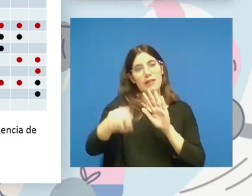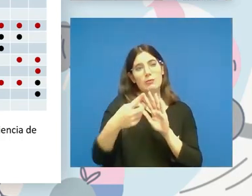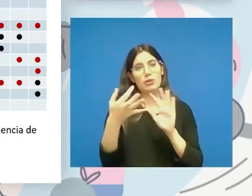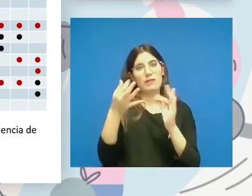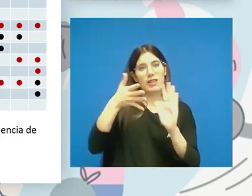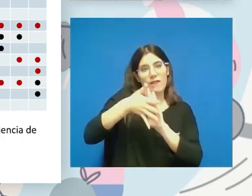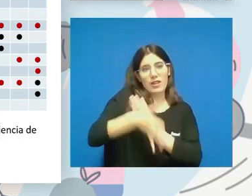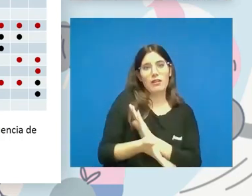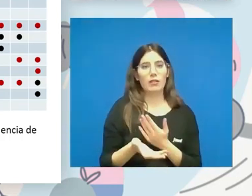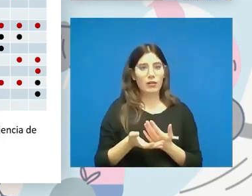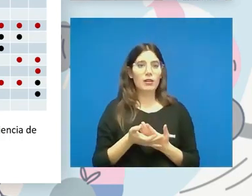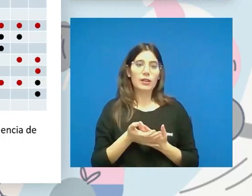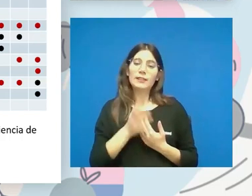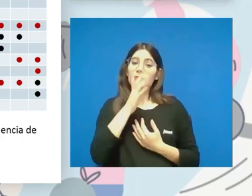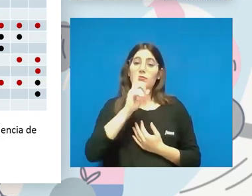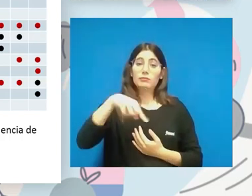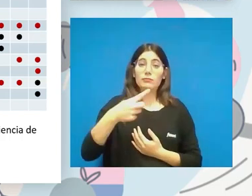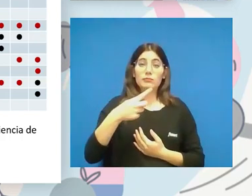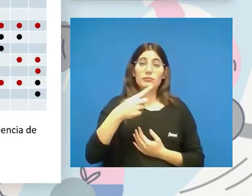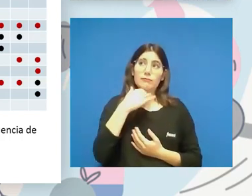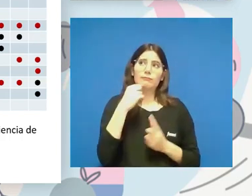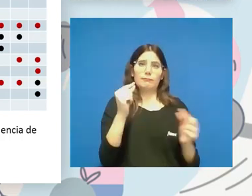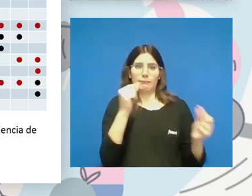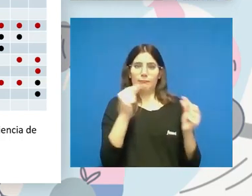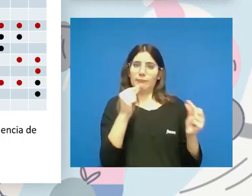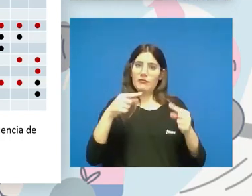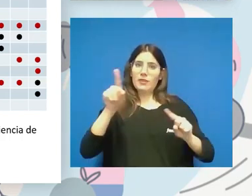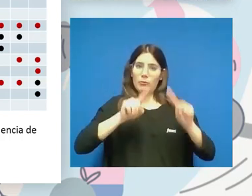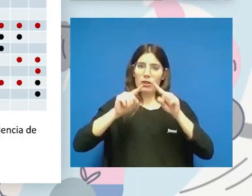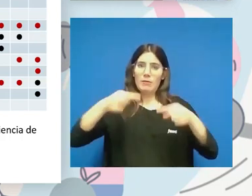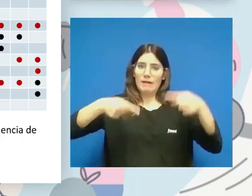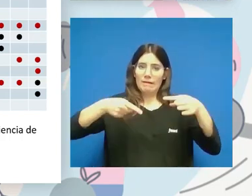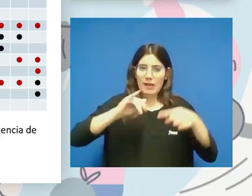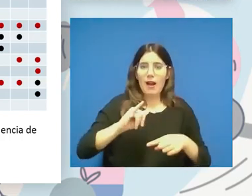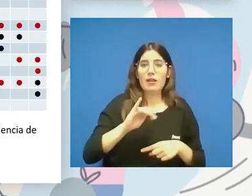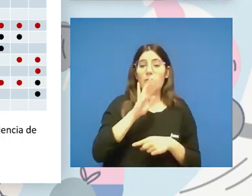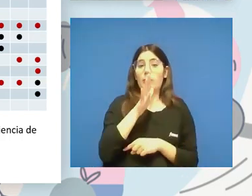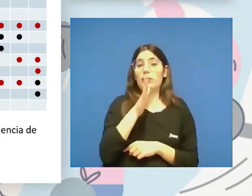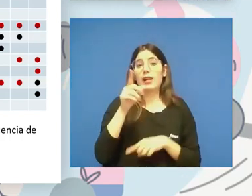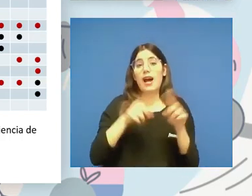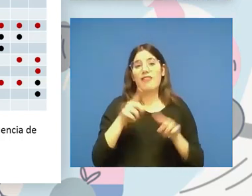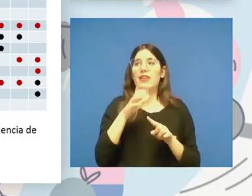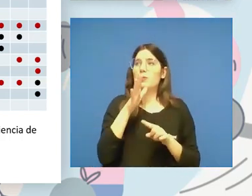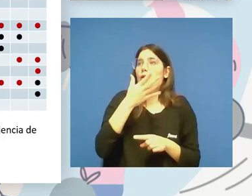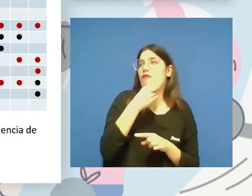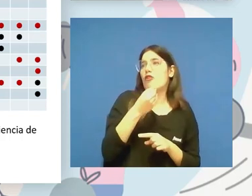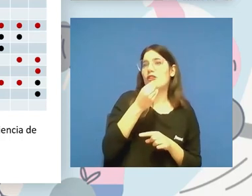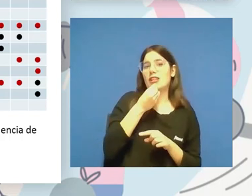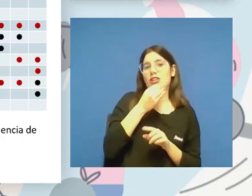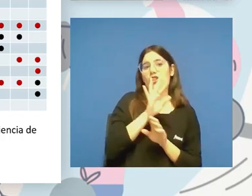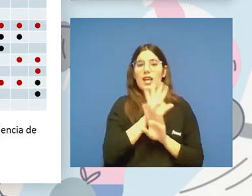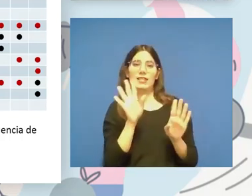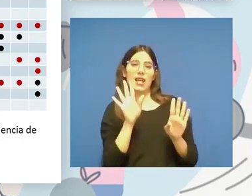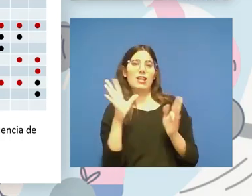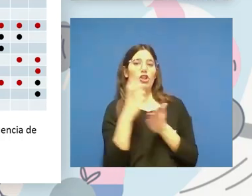porque crea cierta controversia y algunas dicen, bueno, por postureo político lo quiero poner